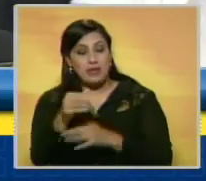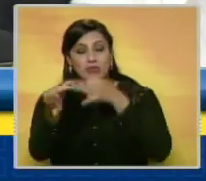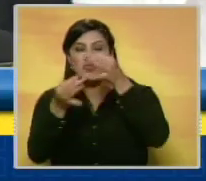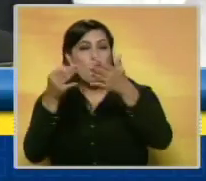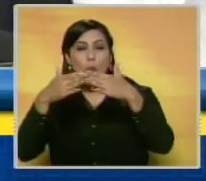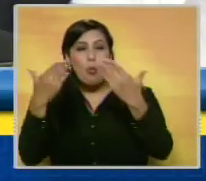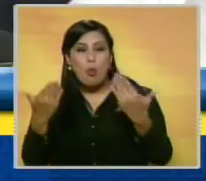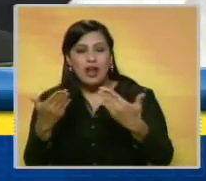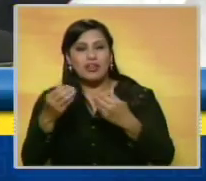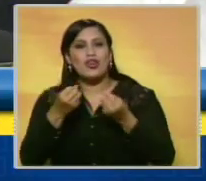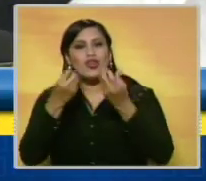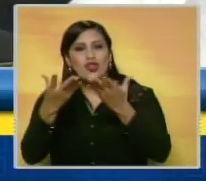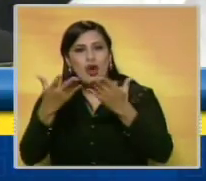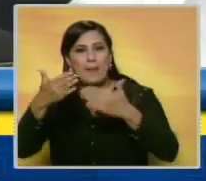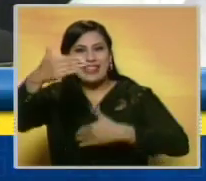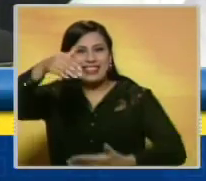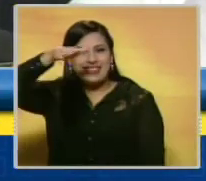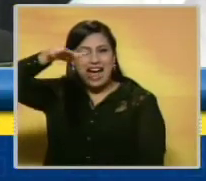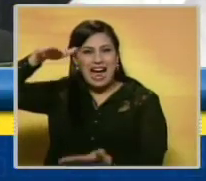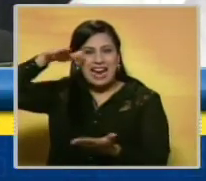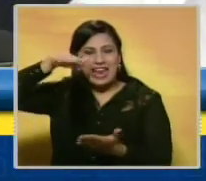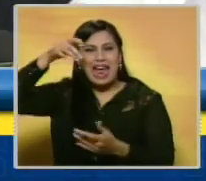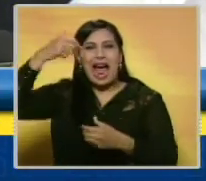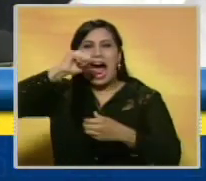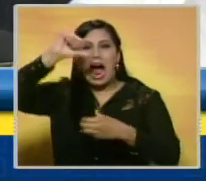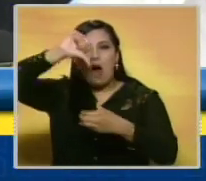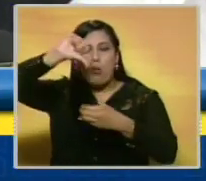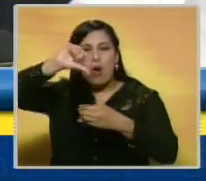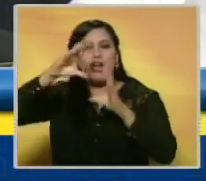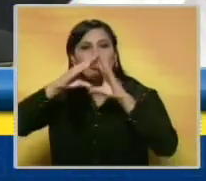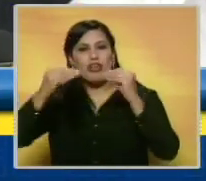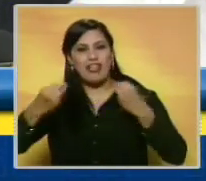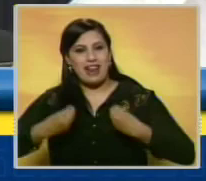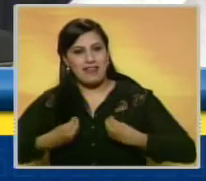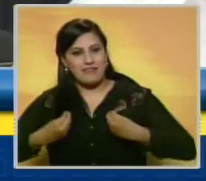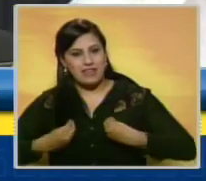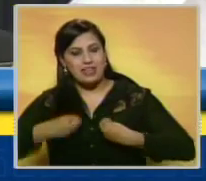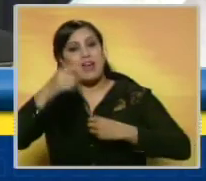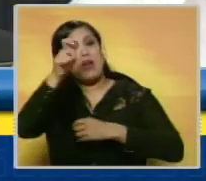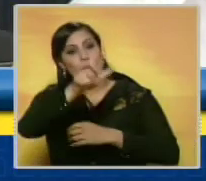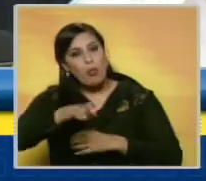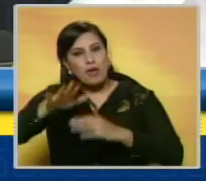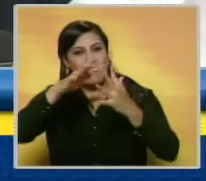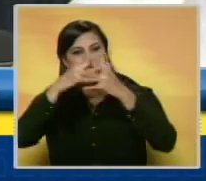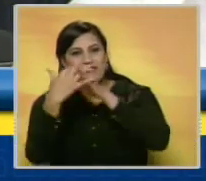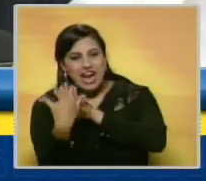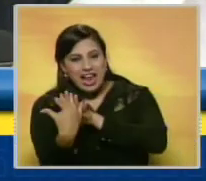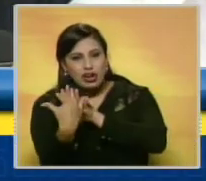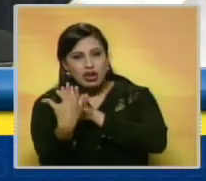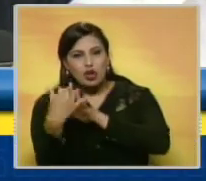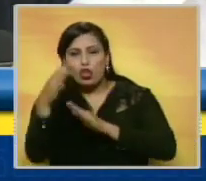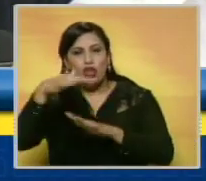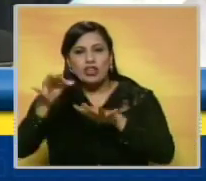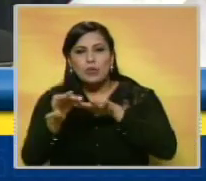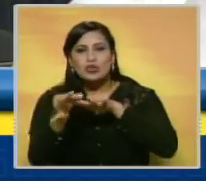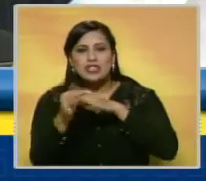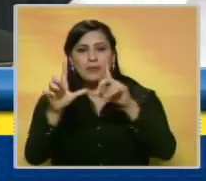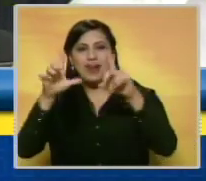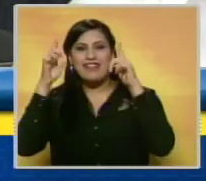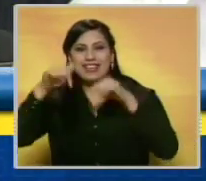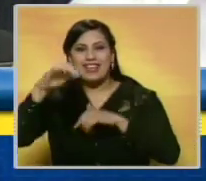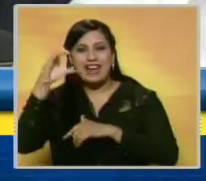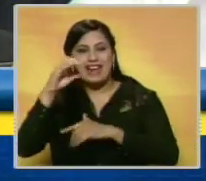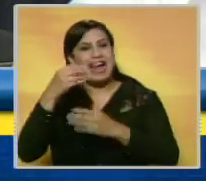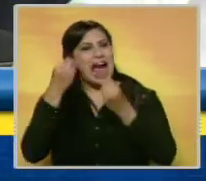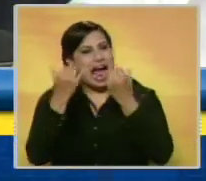las ofreció durante la entrega de tanques del programa Agua para la Vida a los habitantes del barrio Los Eucaliptos en el municipio Libertador,